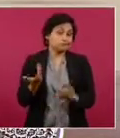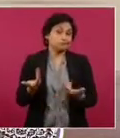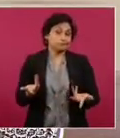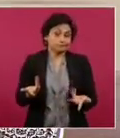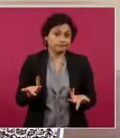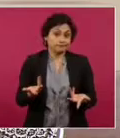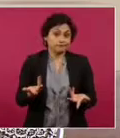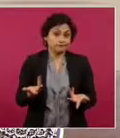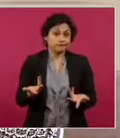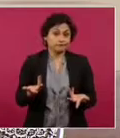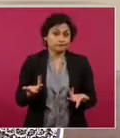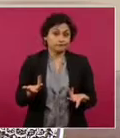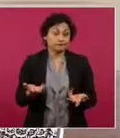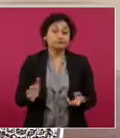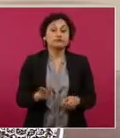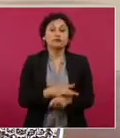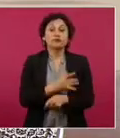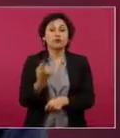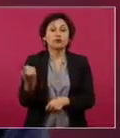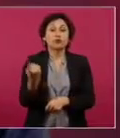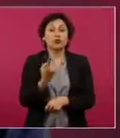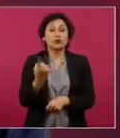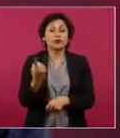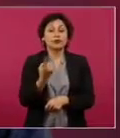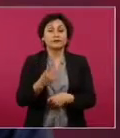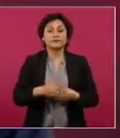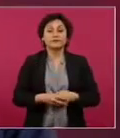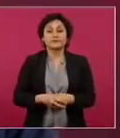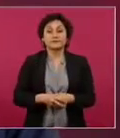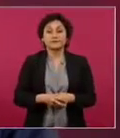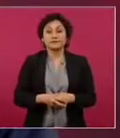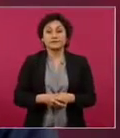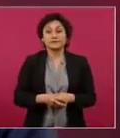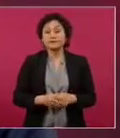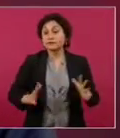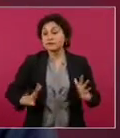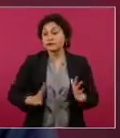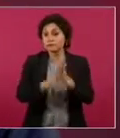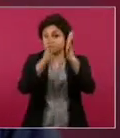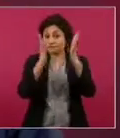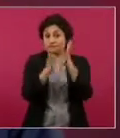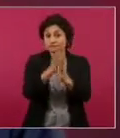se violó la democracia